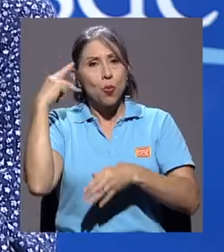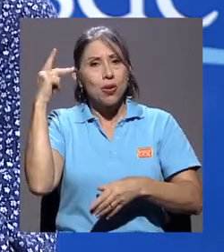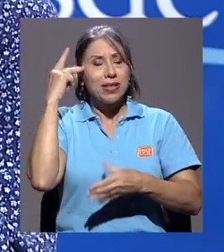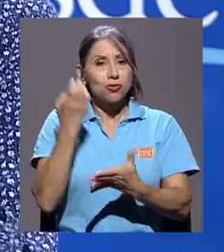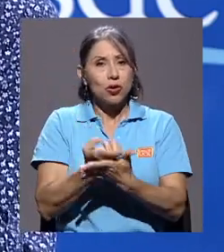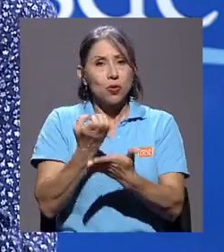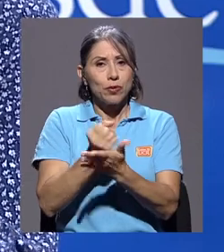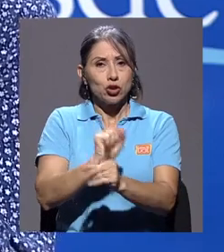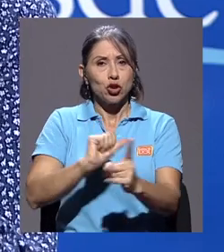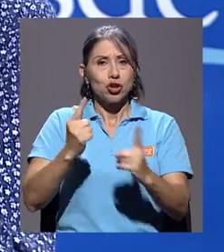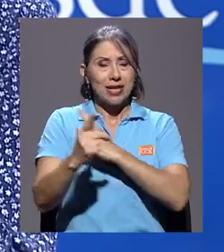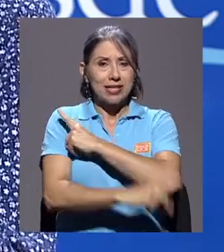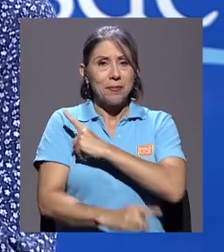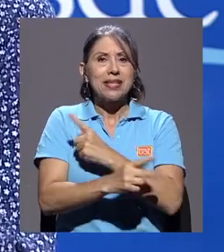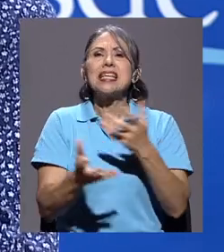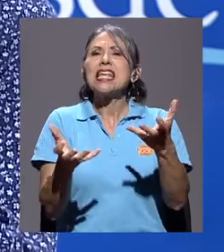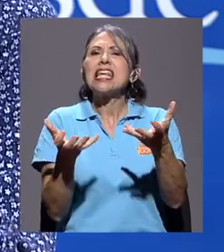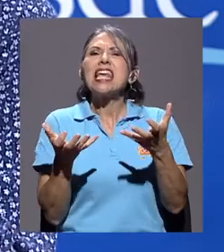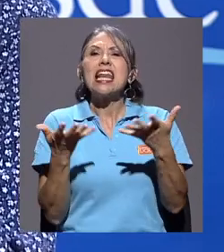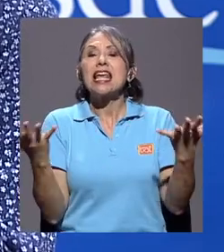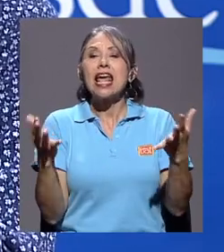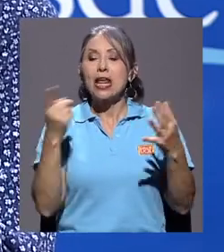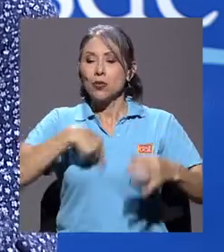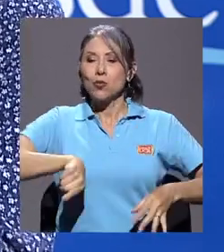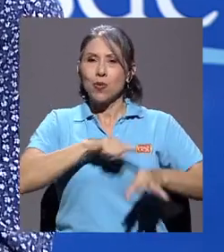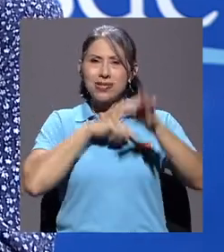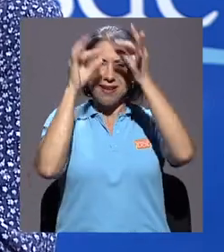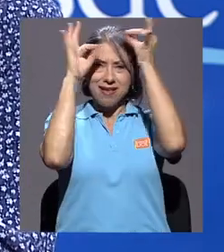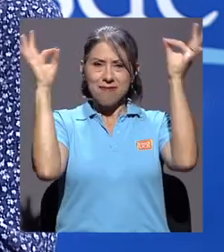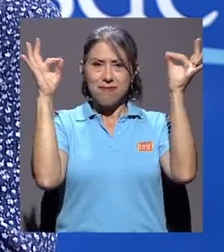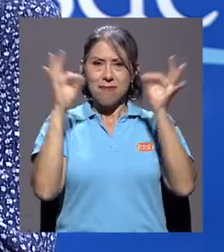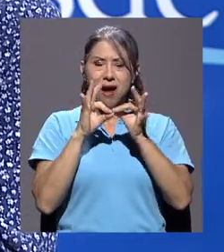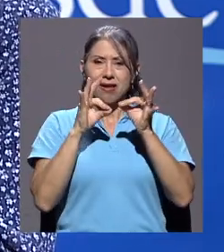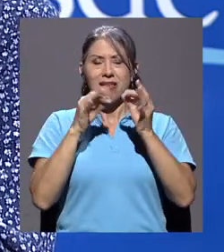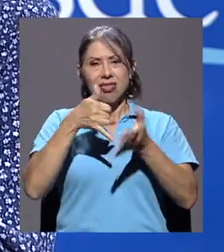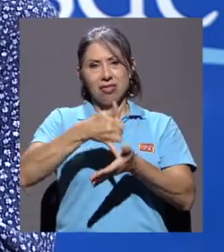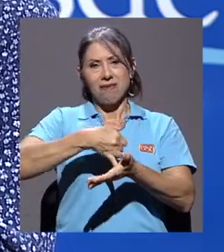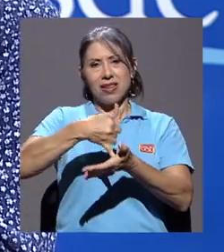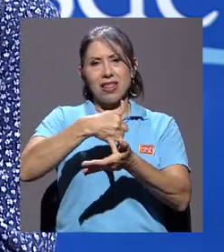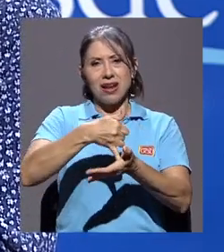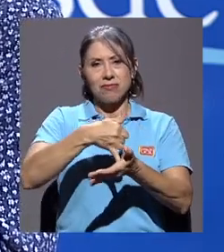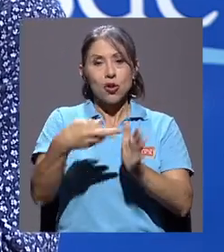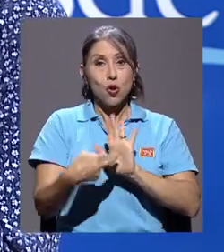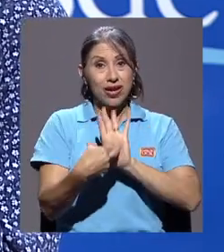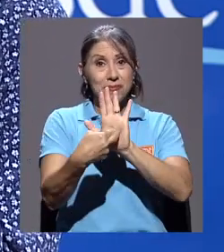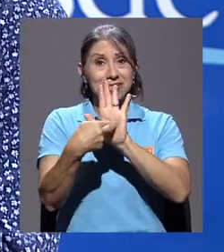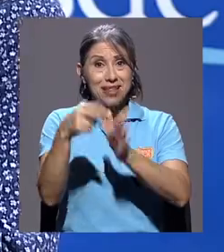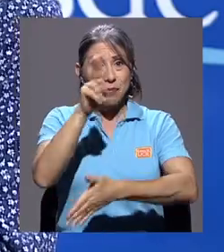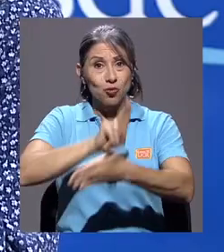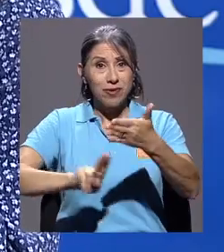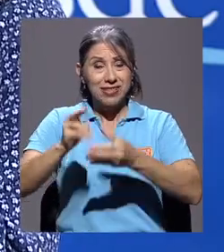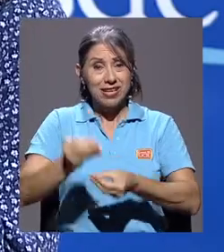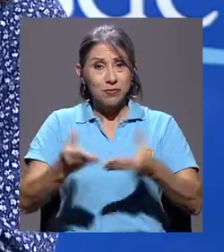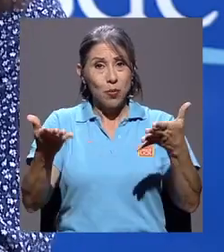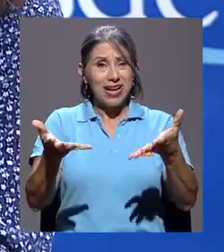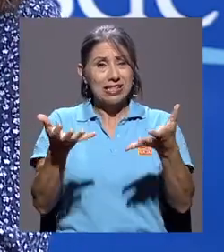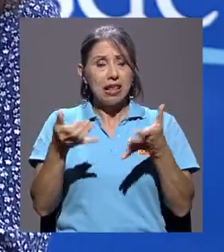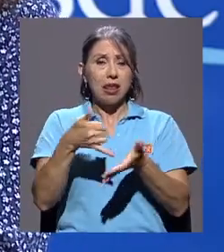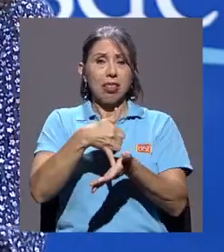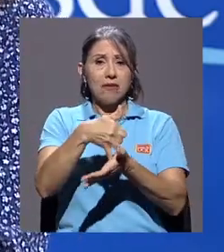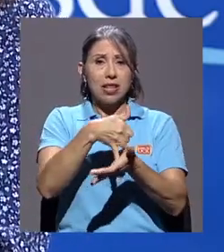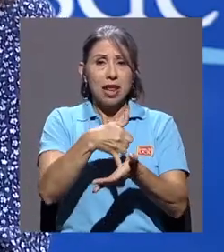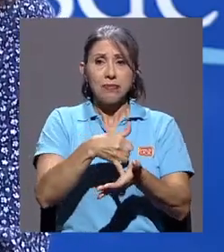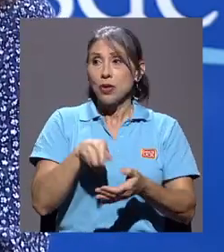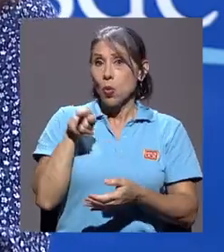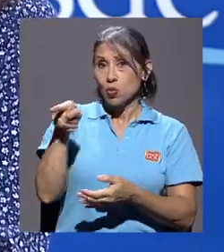país interesados en debilitar la imagen de lo que somos y representamos para este país las universidades públicas. El movimiento estudiantil, ese que